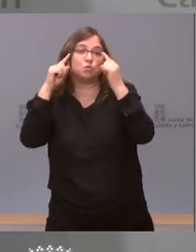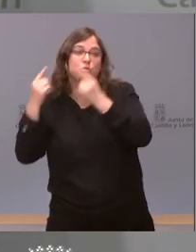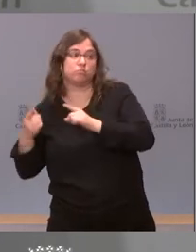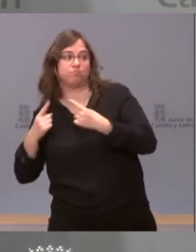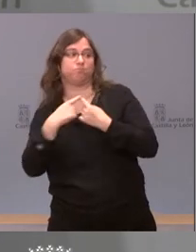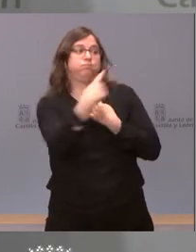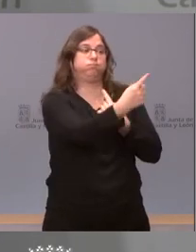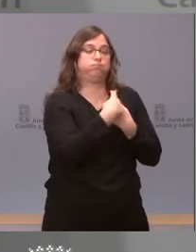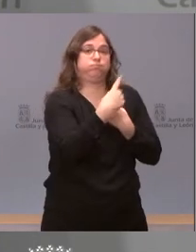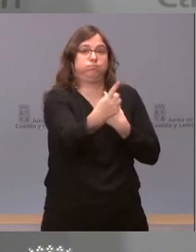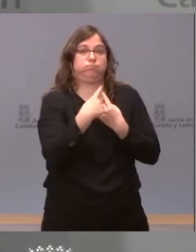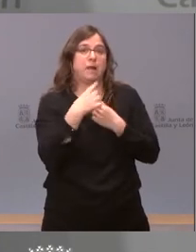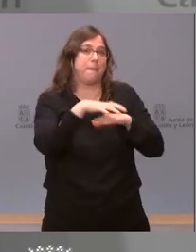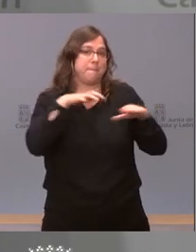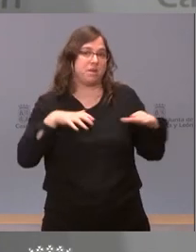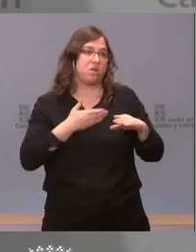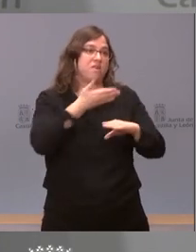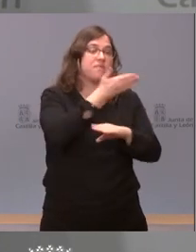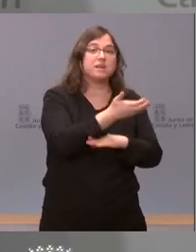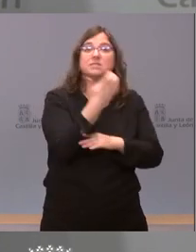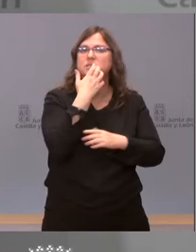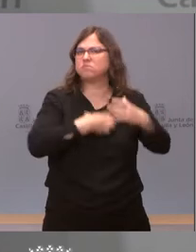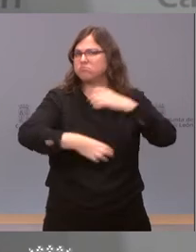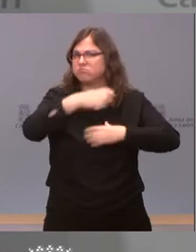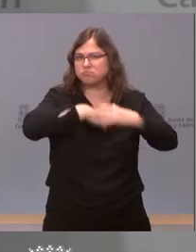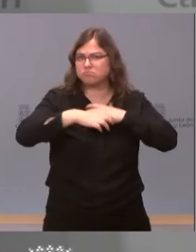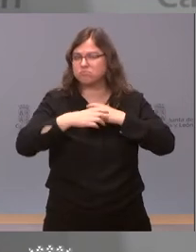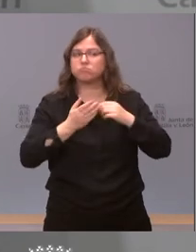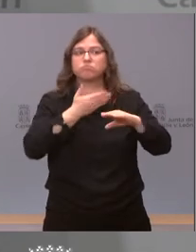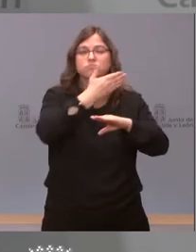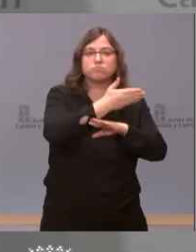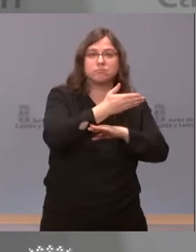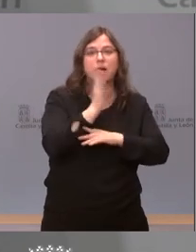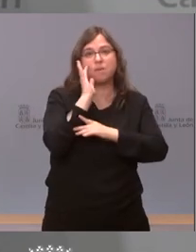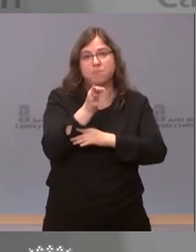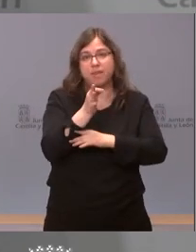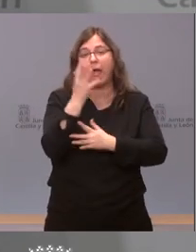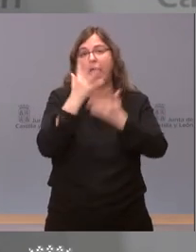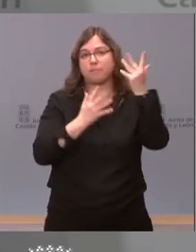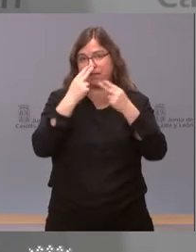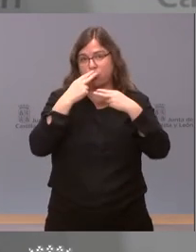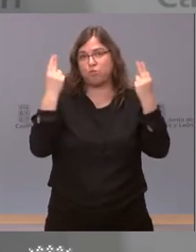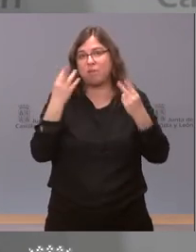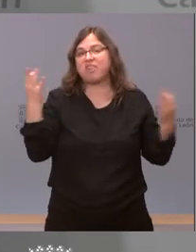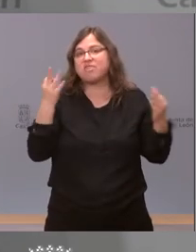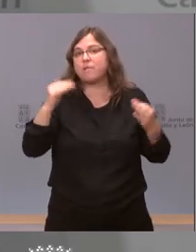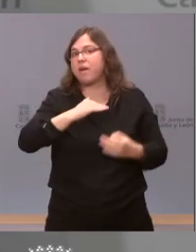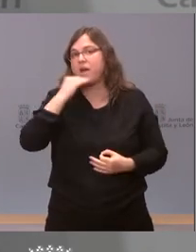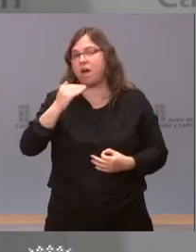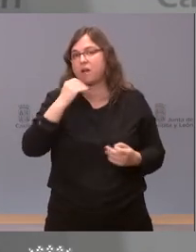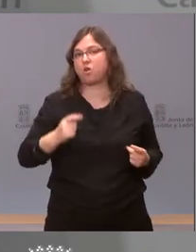en la inmensa mayoría de los casos en los casos en los que no hay posibilidad de desplazarse pues es verdad que la administración tendrá que promover